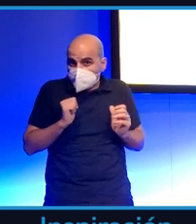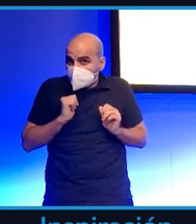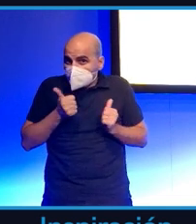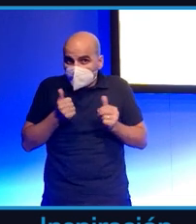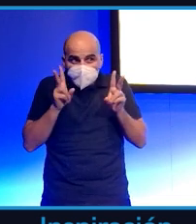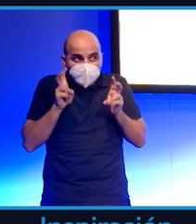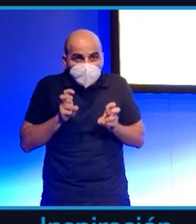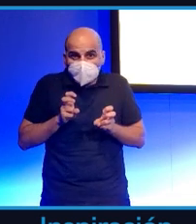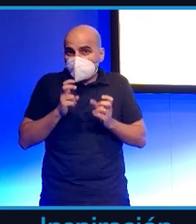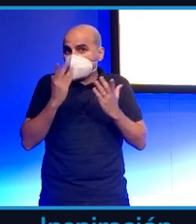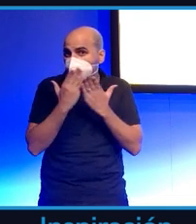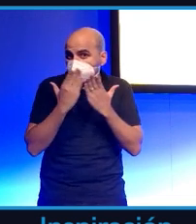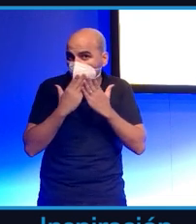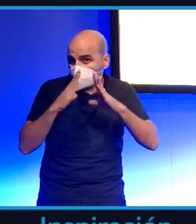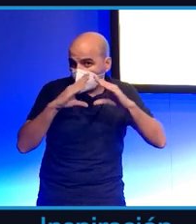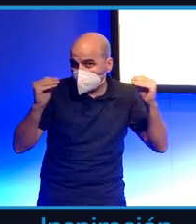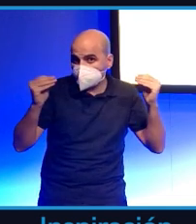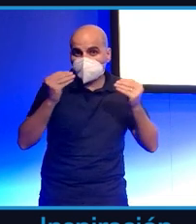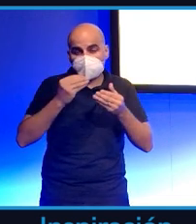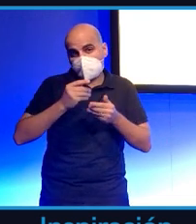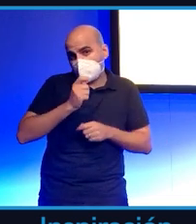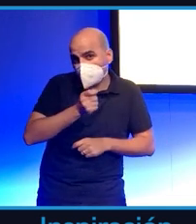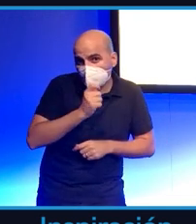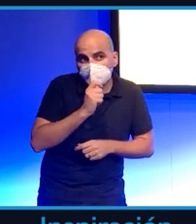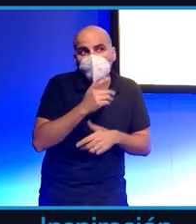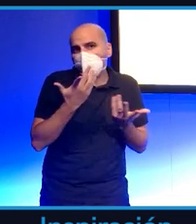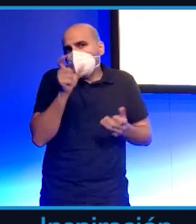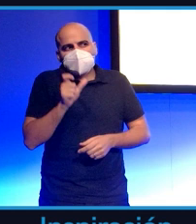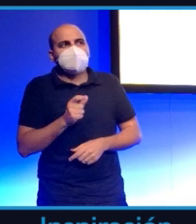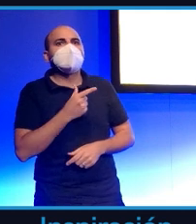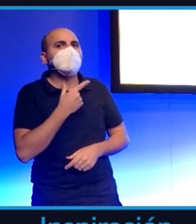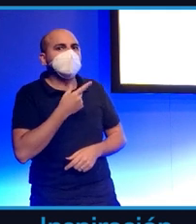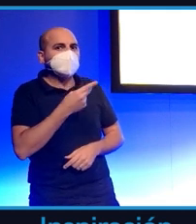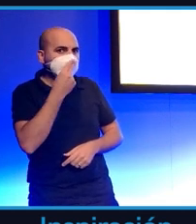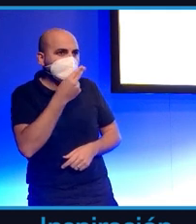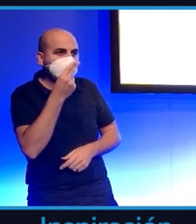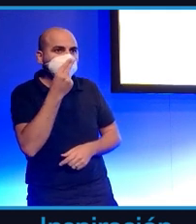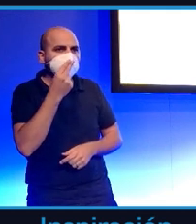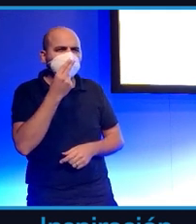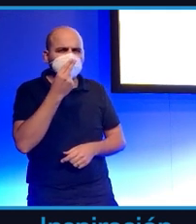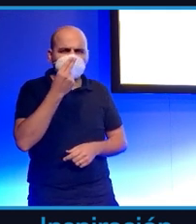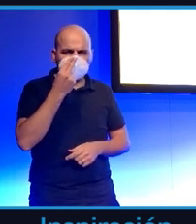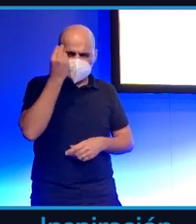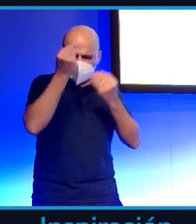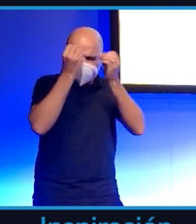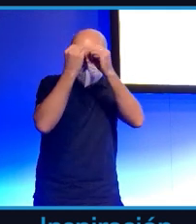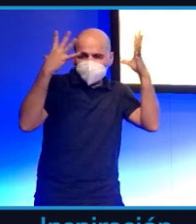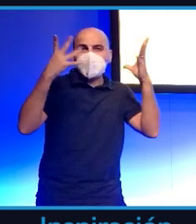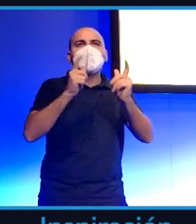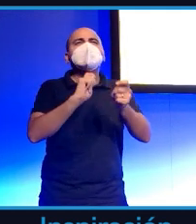interés o curiosidad por saber lo que es el periodismo bueno, puede ser así una entrevista, pero no tiene por qué ser así.